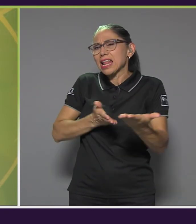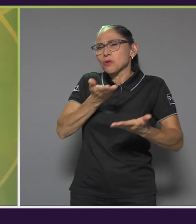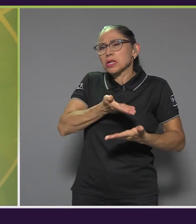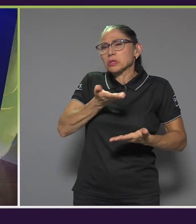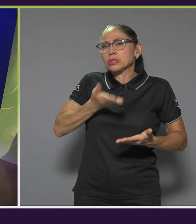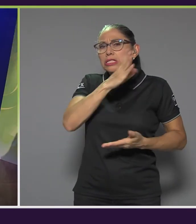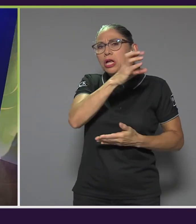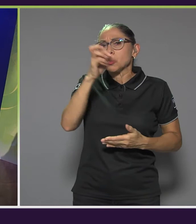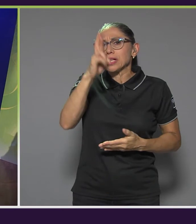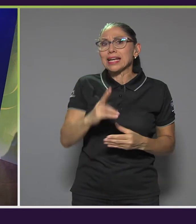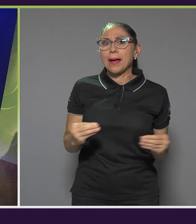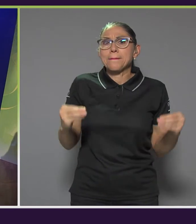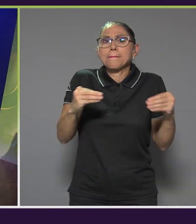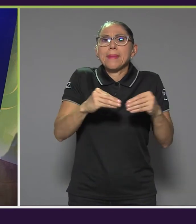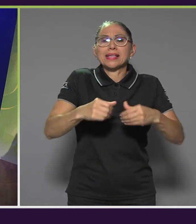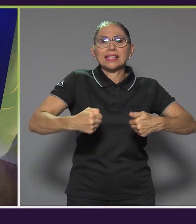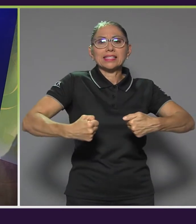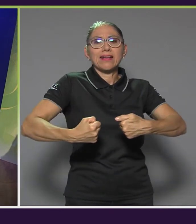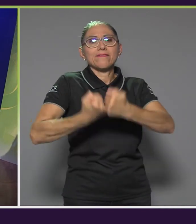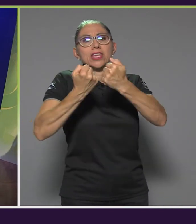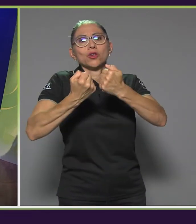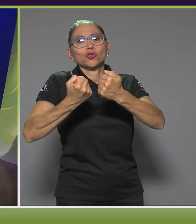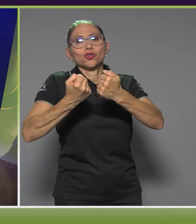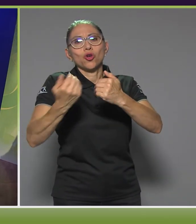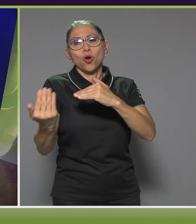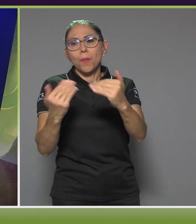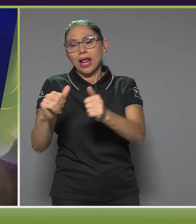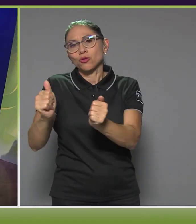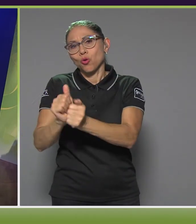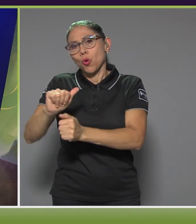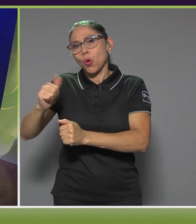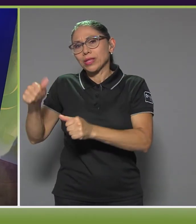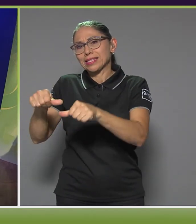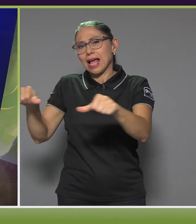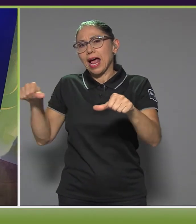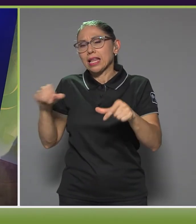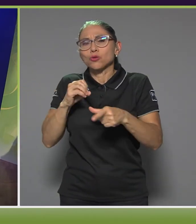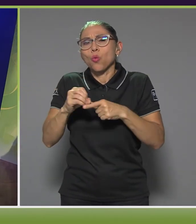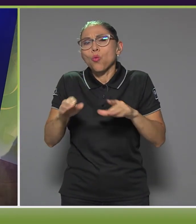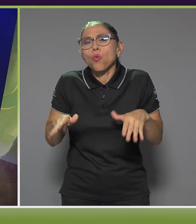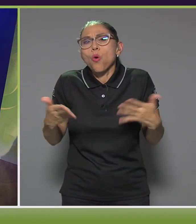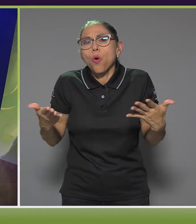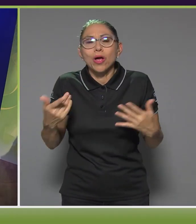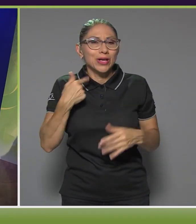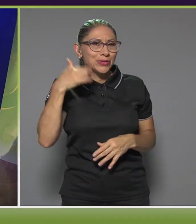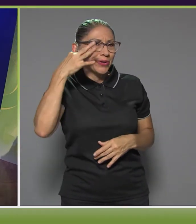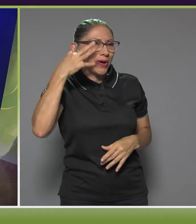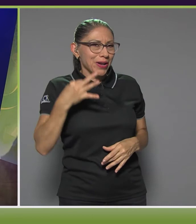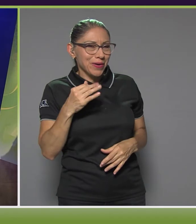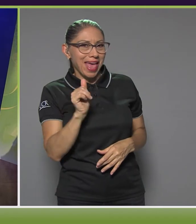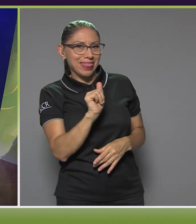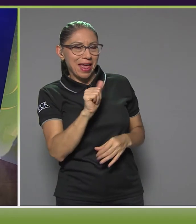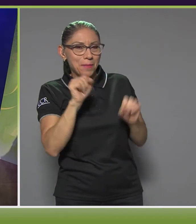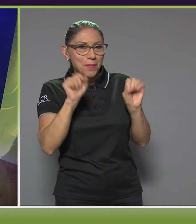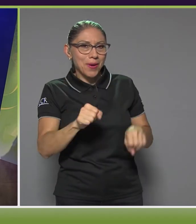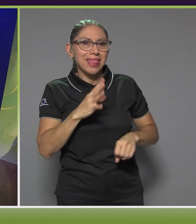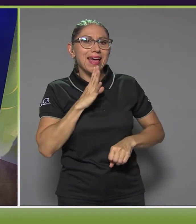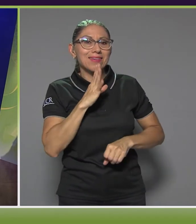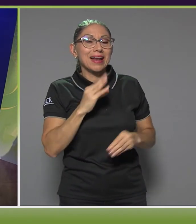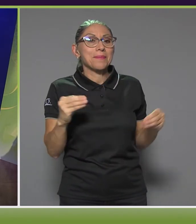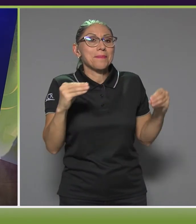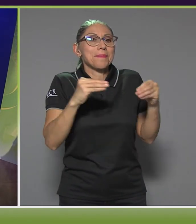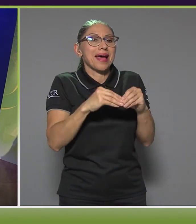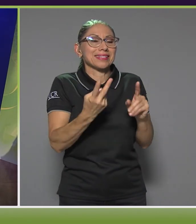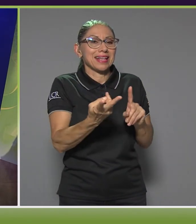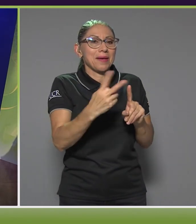otros, ¿verdad? O en los que se ha avanzado más que en otros, ¿cómo ha sido todo este proceso? Sí, yo creo que Andrea nos puede hablar muchísimo más en la implementación, pero